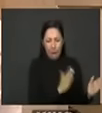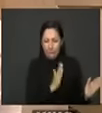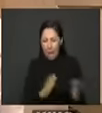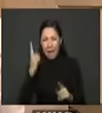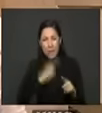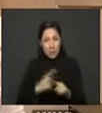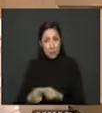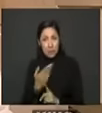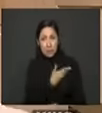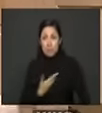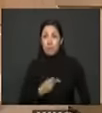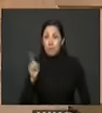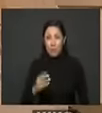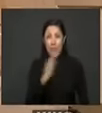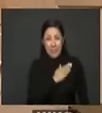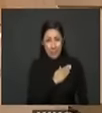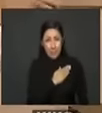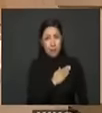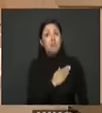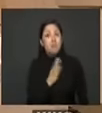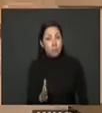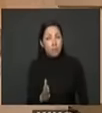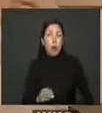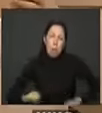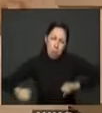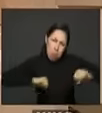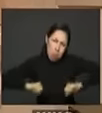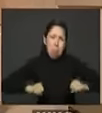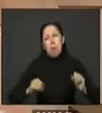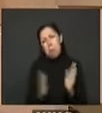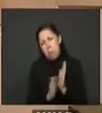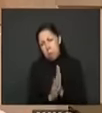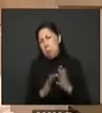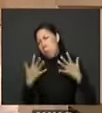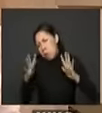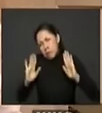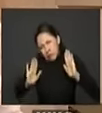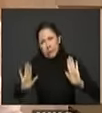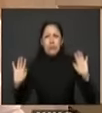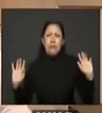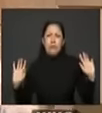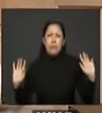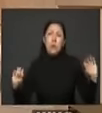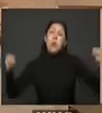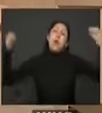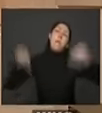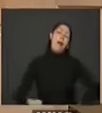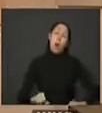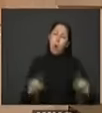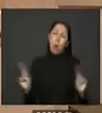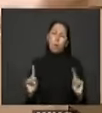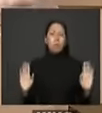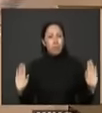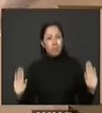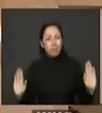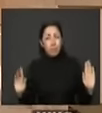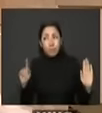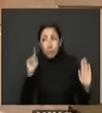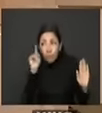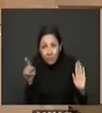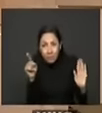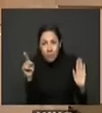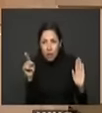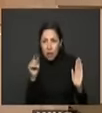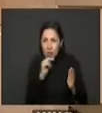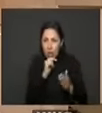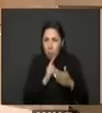el hoy senador Uribe todos esfuerzos muy valiosos que algún mérito tuvieron sin desconocerlo si esos programas todos